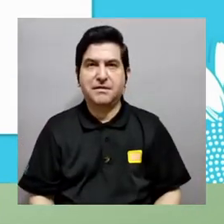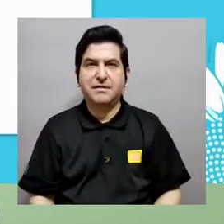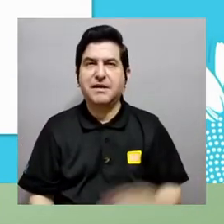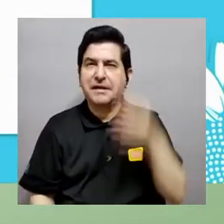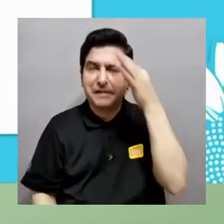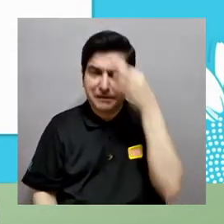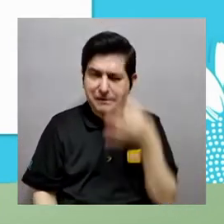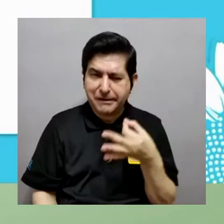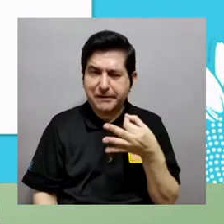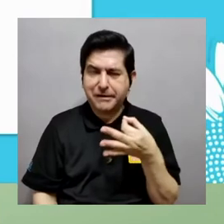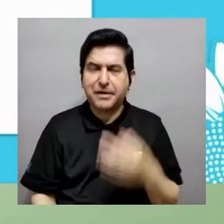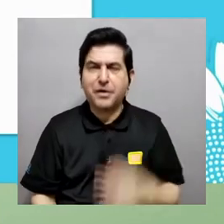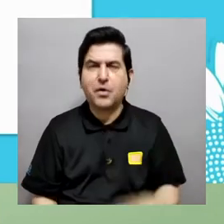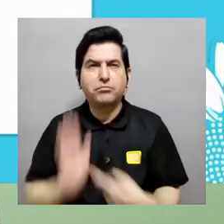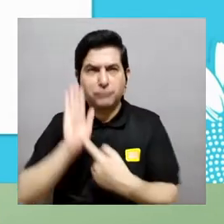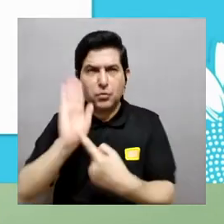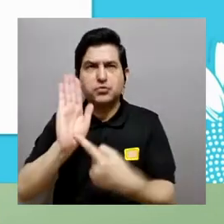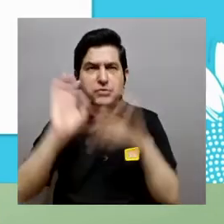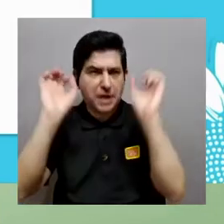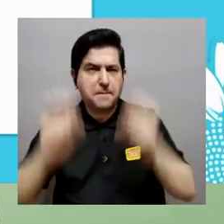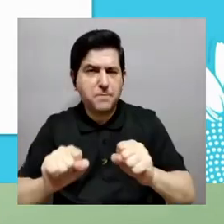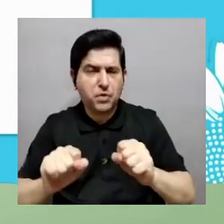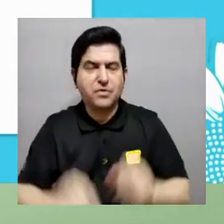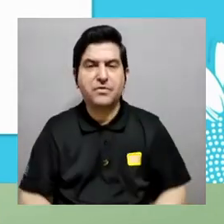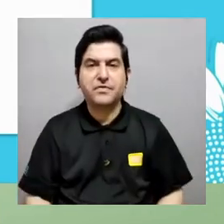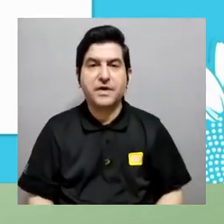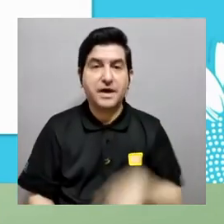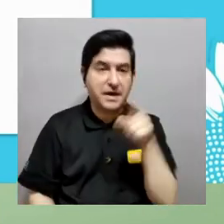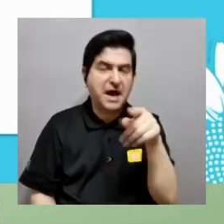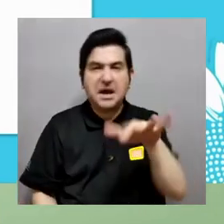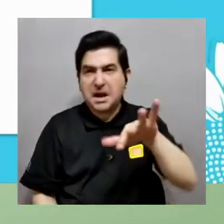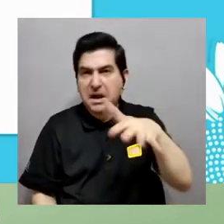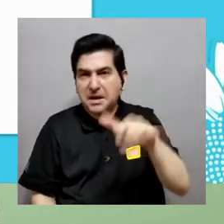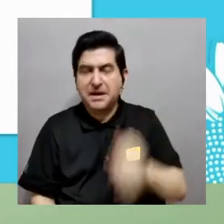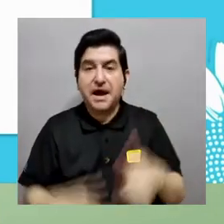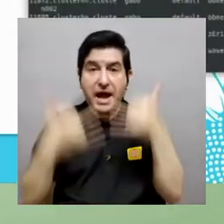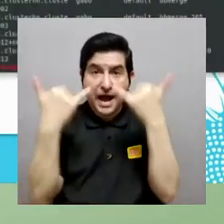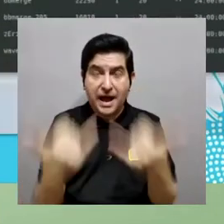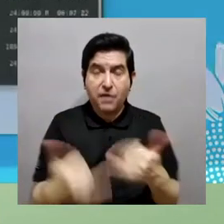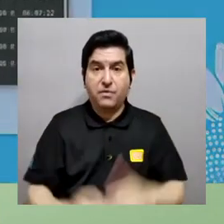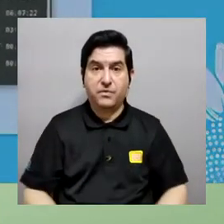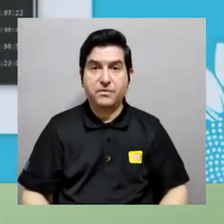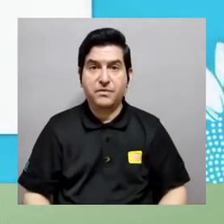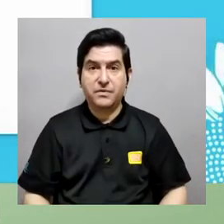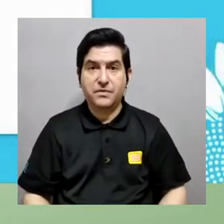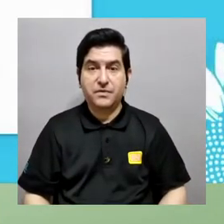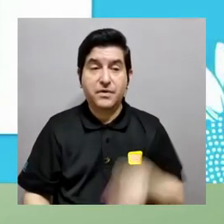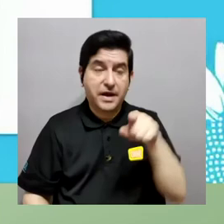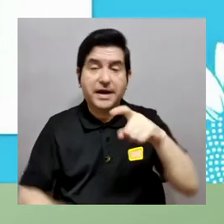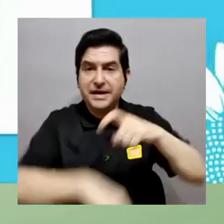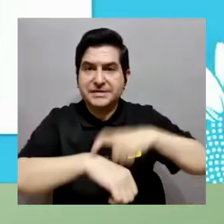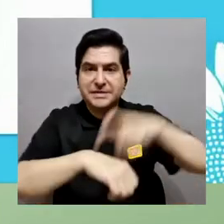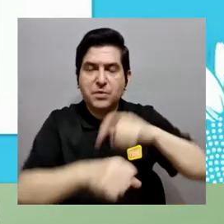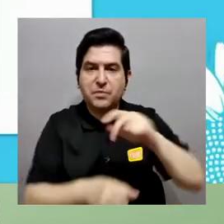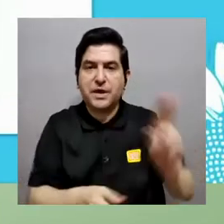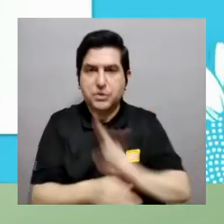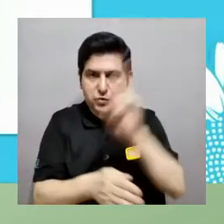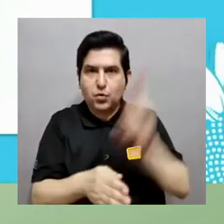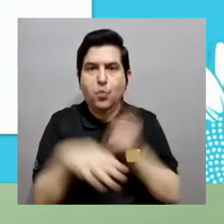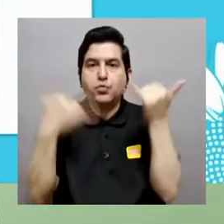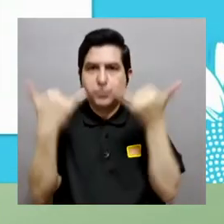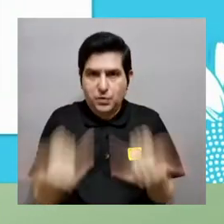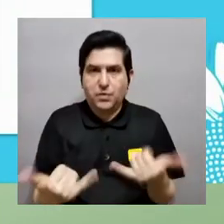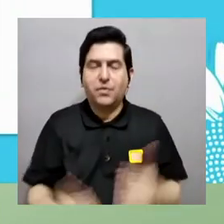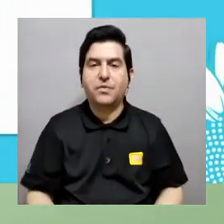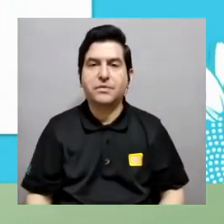mismo tiempo en este momento tenemos y no sé si puedo mostrar será que sí se ve aquí está más o menos en